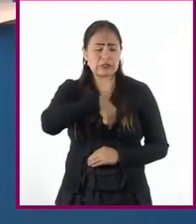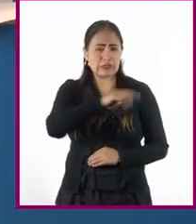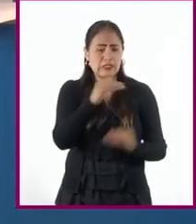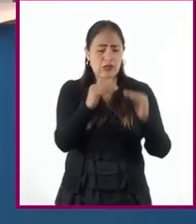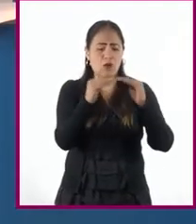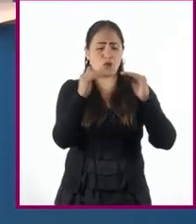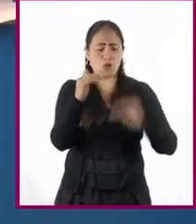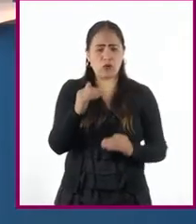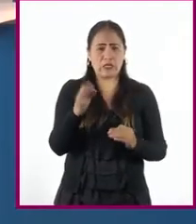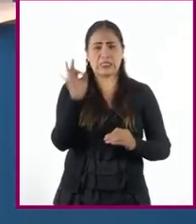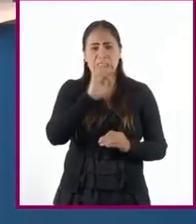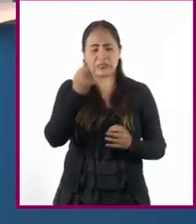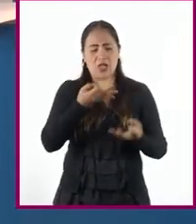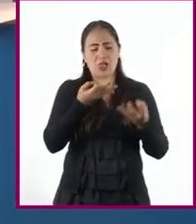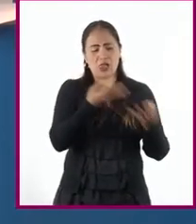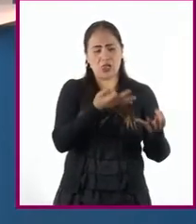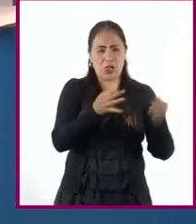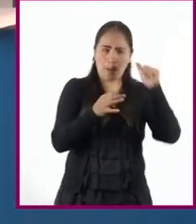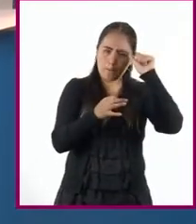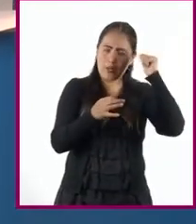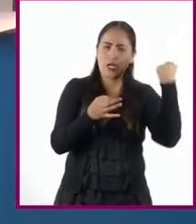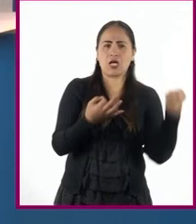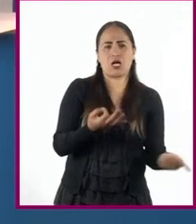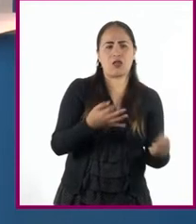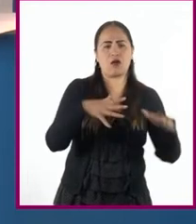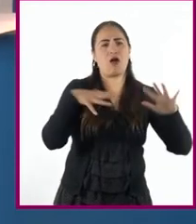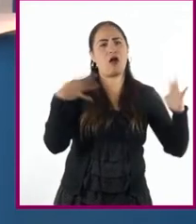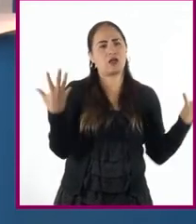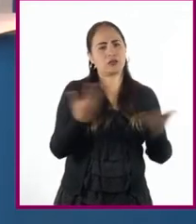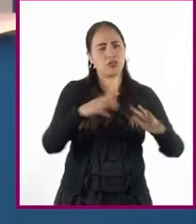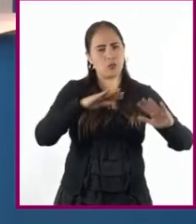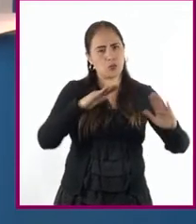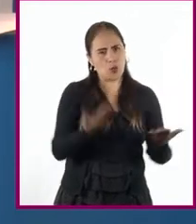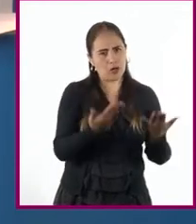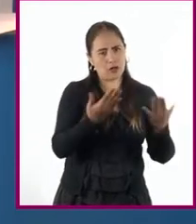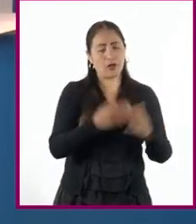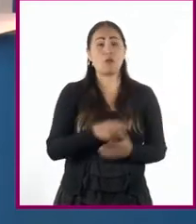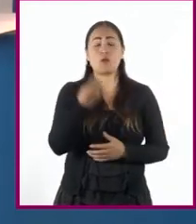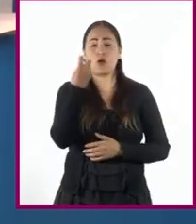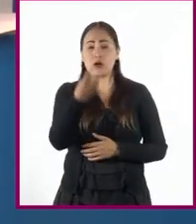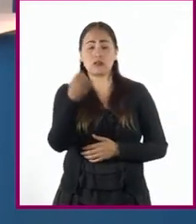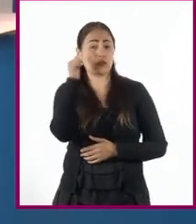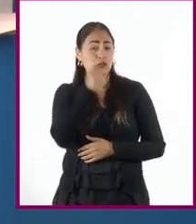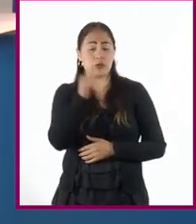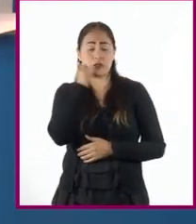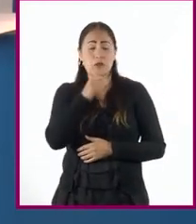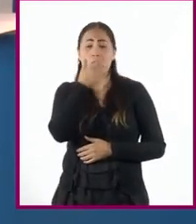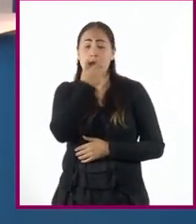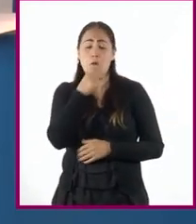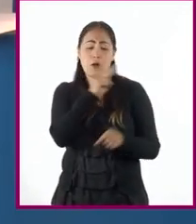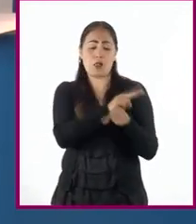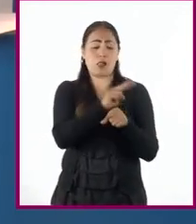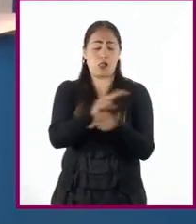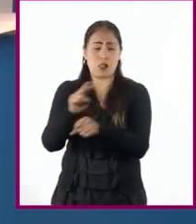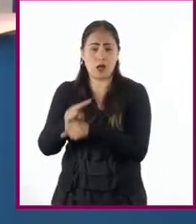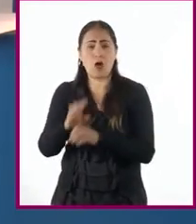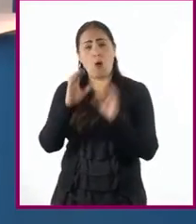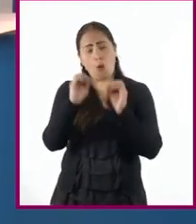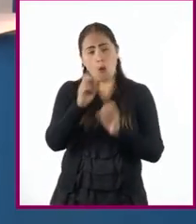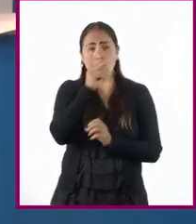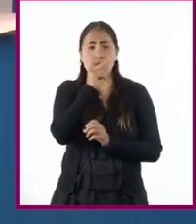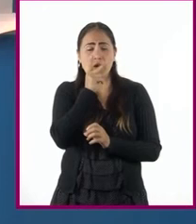propensas a caer en tentaciones y por ello debían estar bajo la tutela de sus esposos, padres,